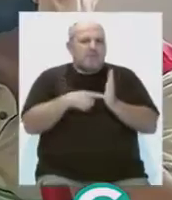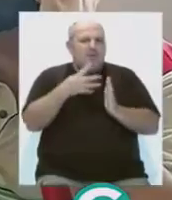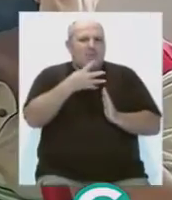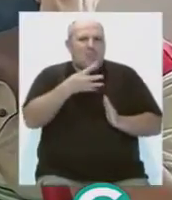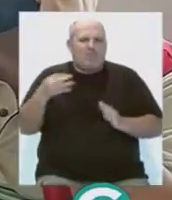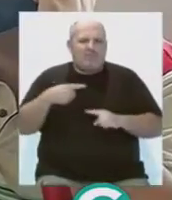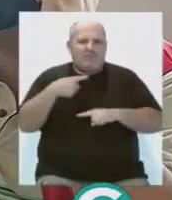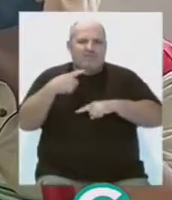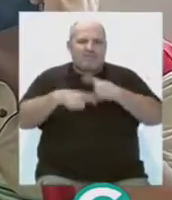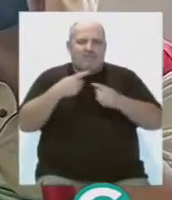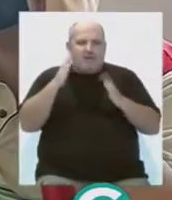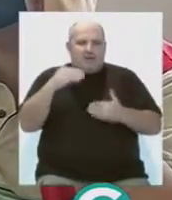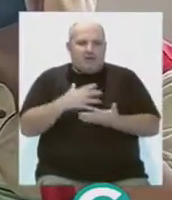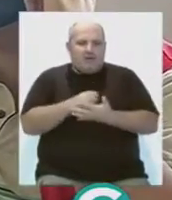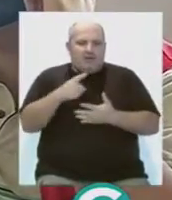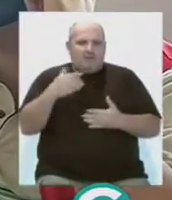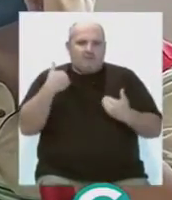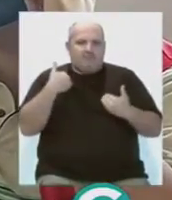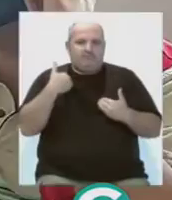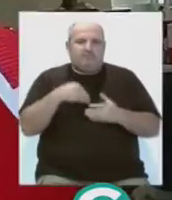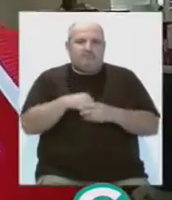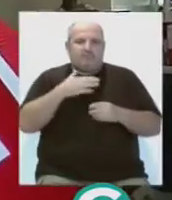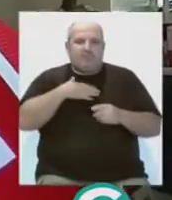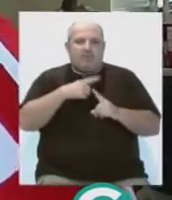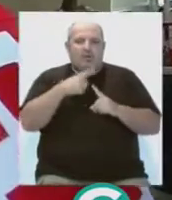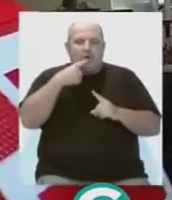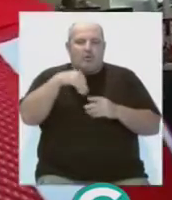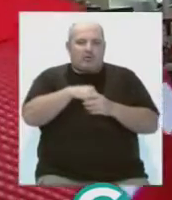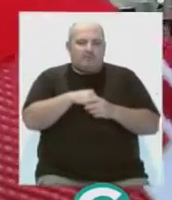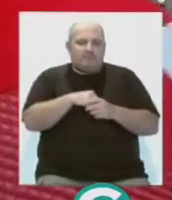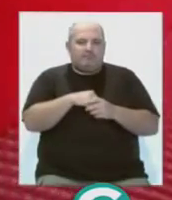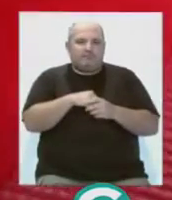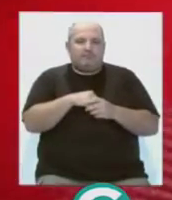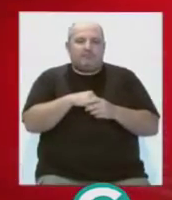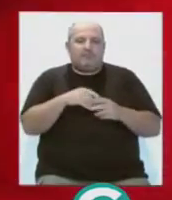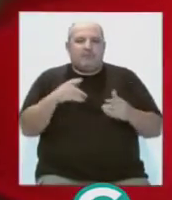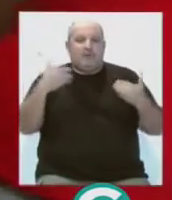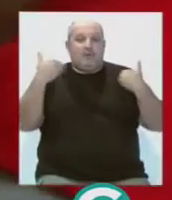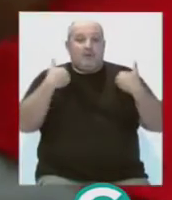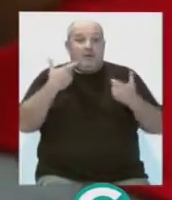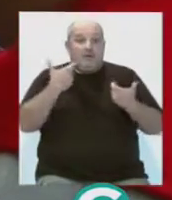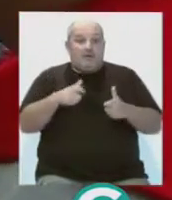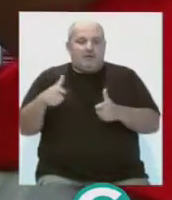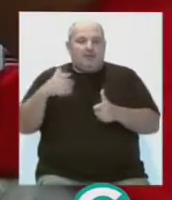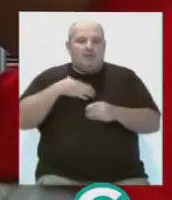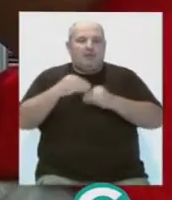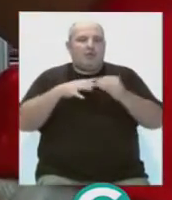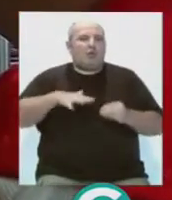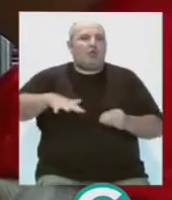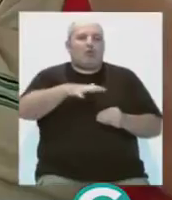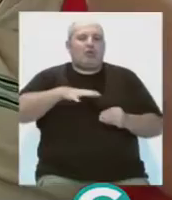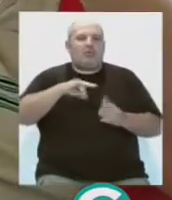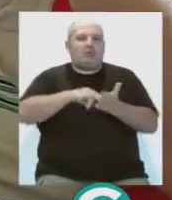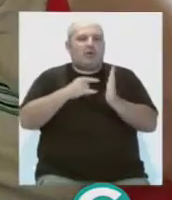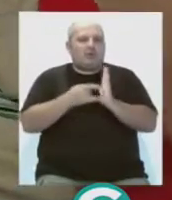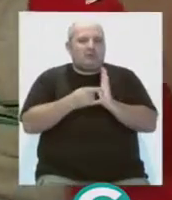familias las que han sido atendidas por la organización para cubrir necesidades básicas de manera urgente. Estas prestaciones se realizan a través de